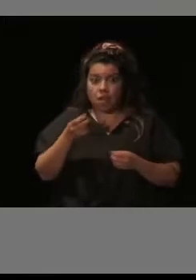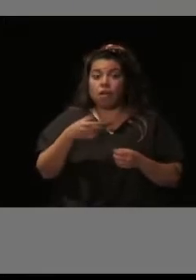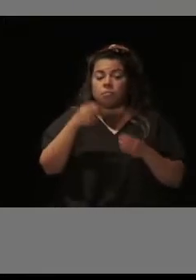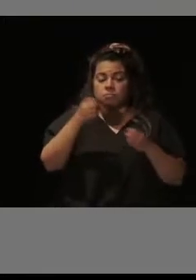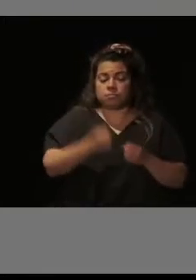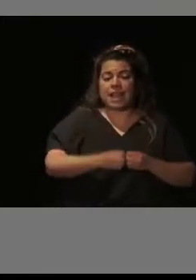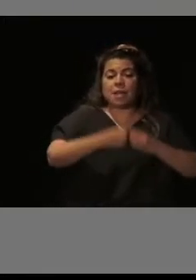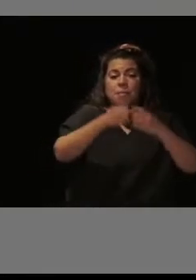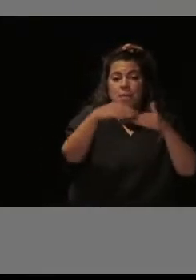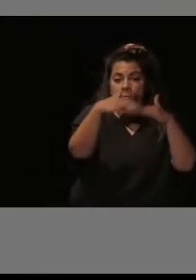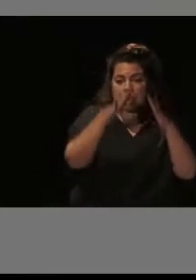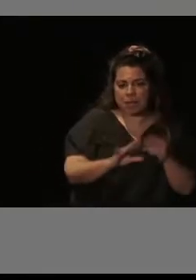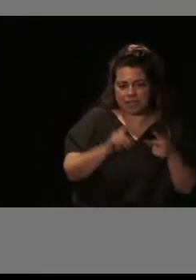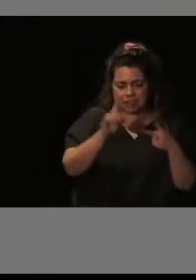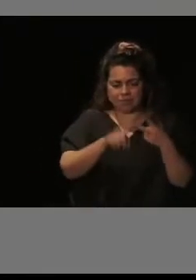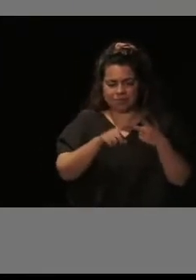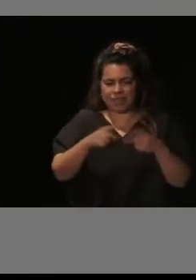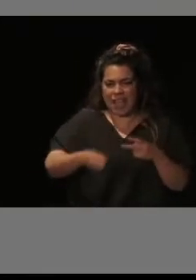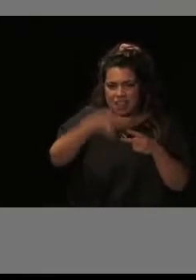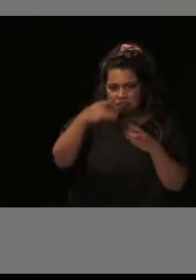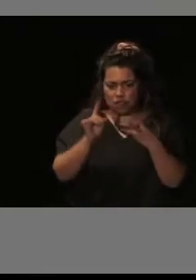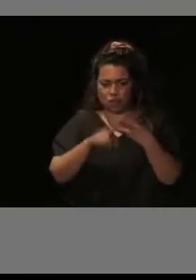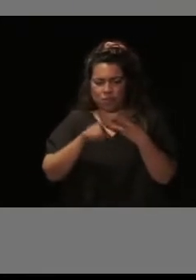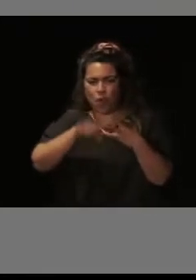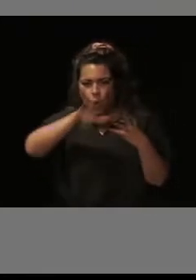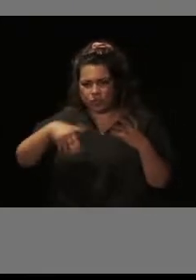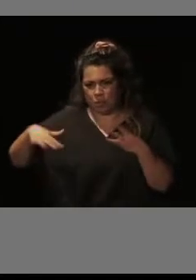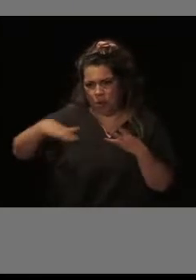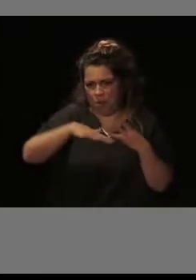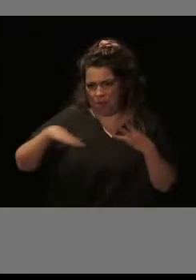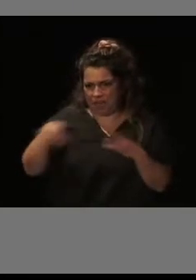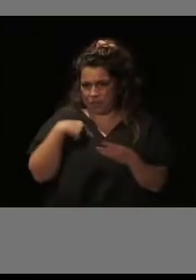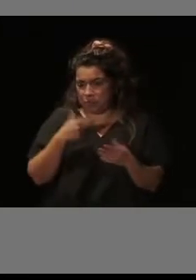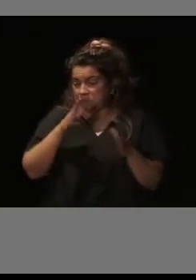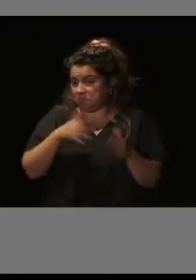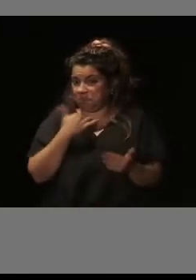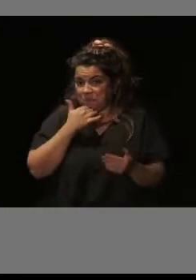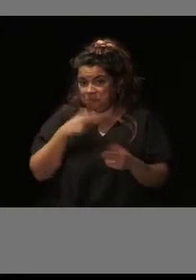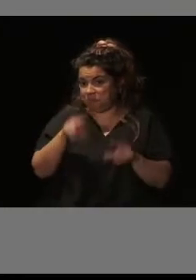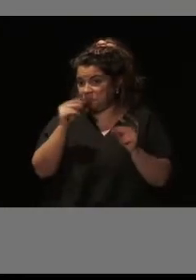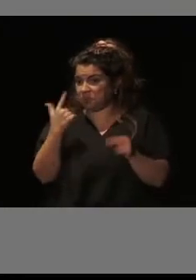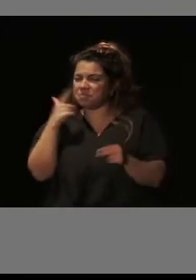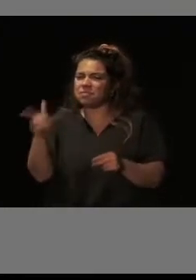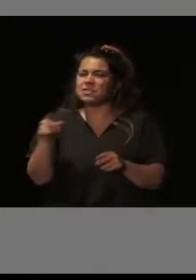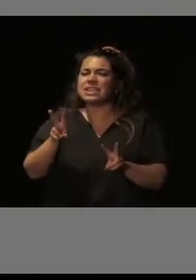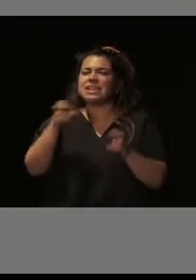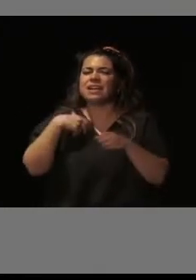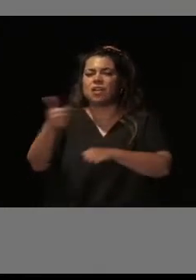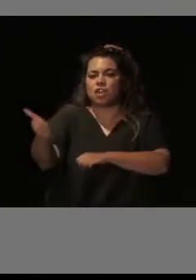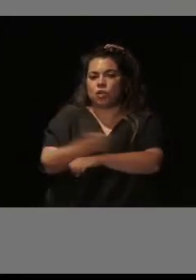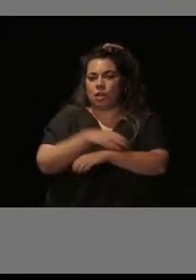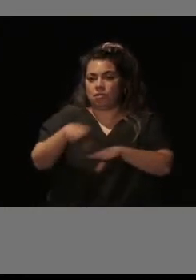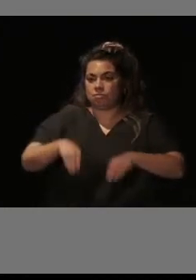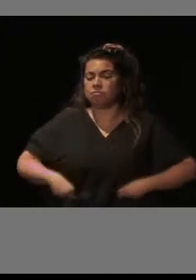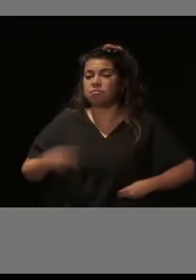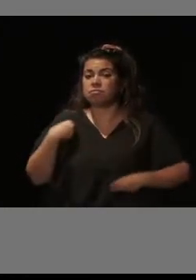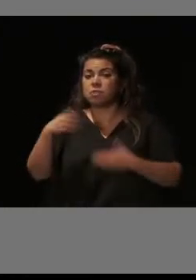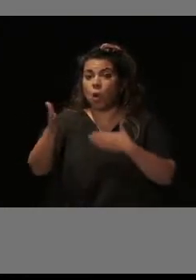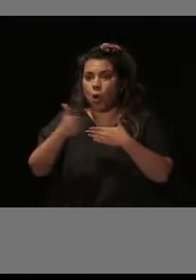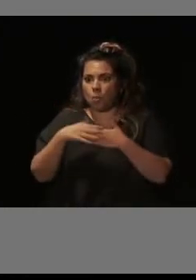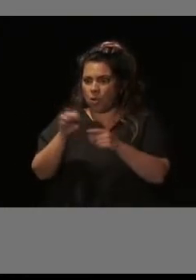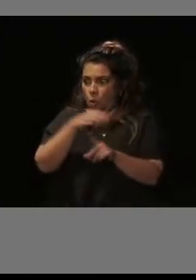hasta el barrio. Para terminar con unos datos, destacar la acogida de la ciudadanía. Ese portal con 600.000